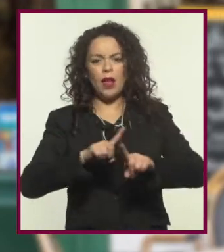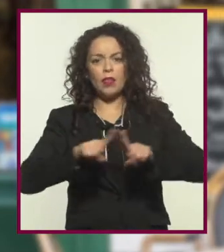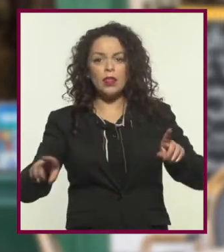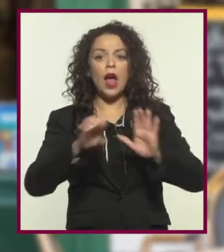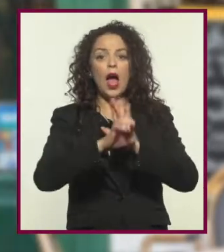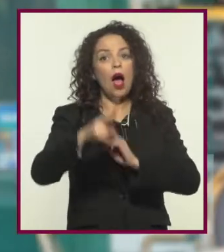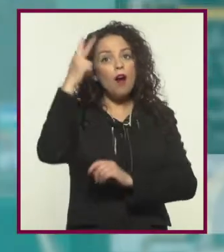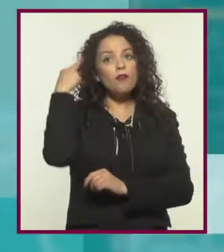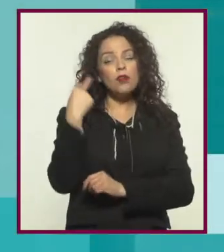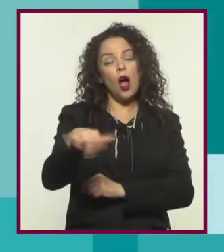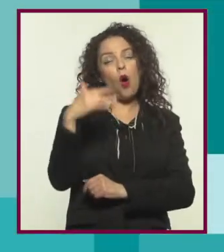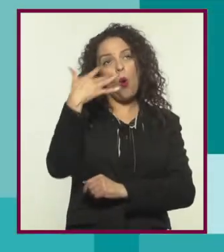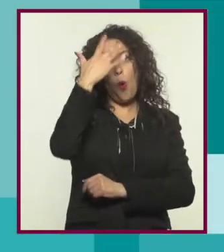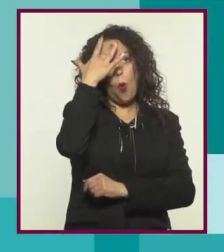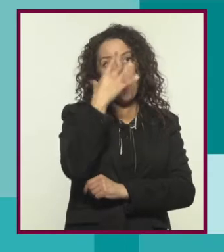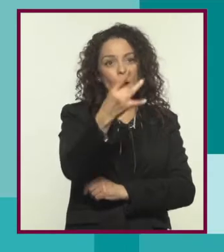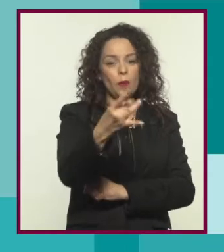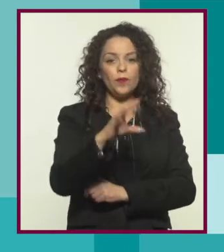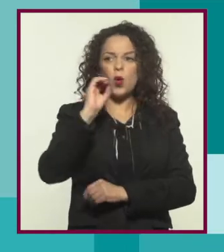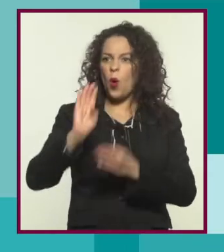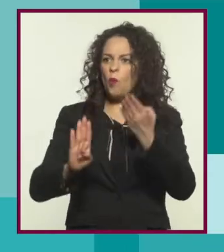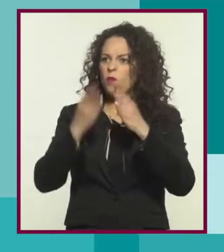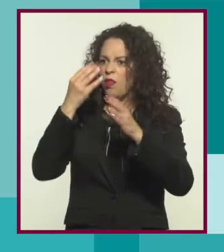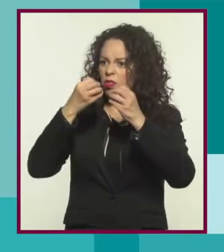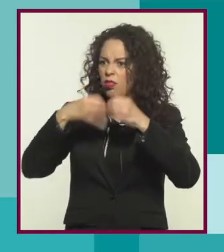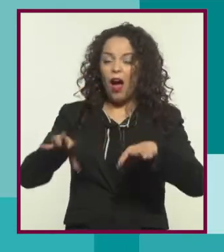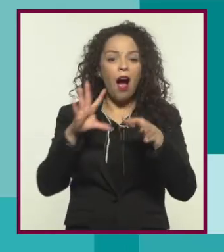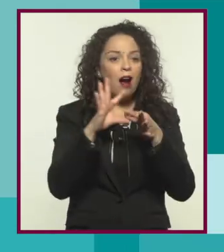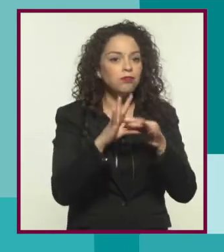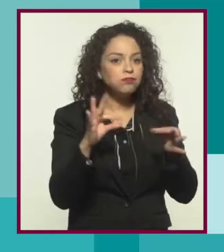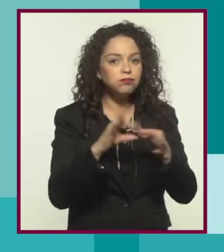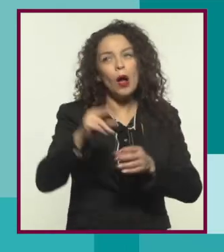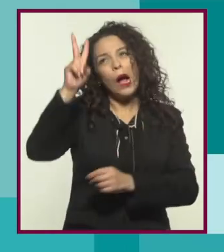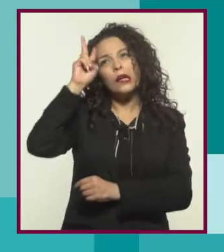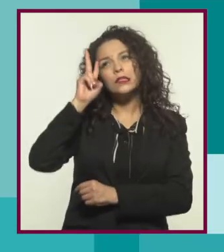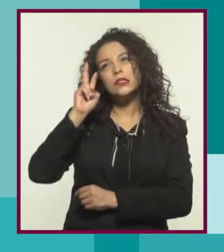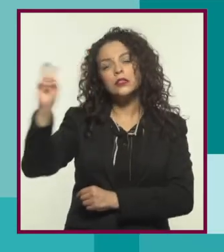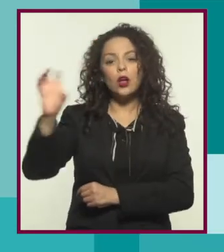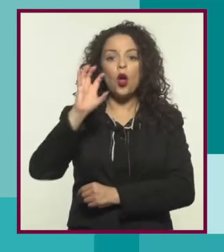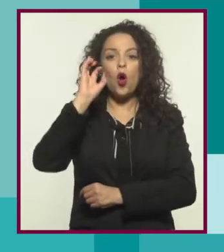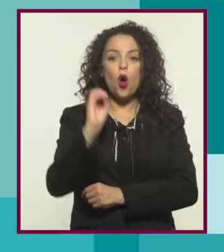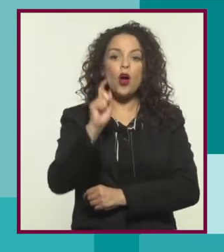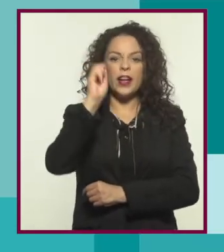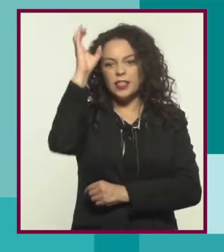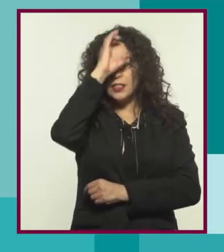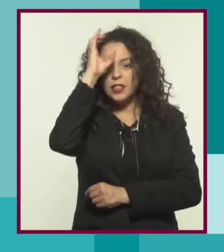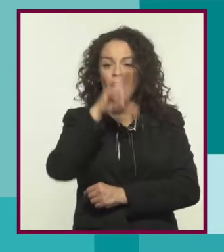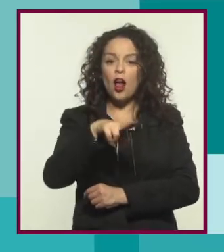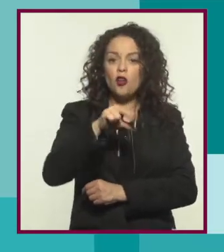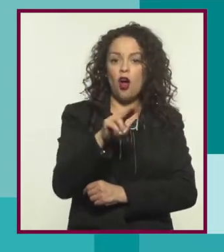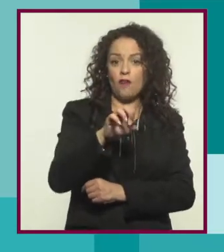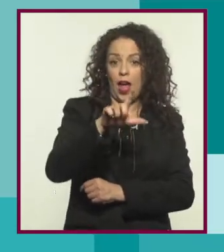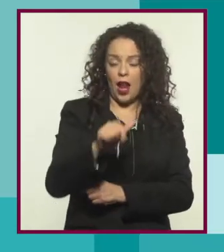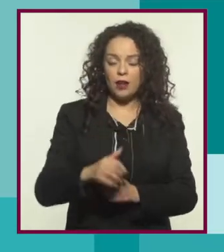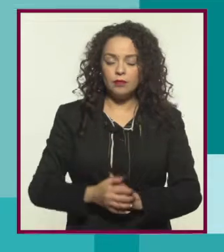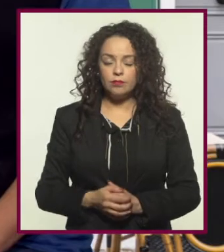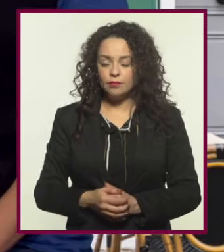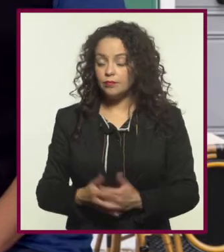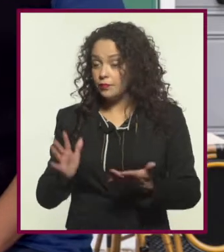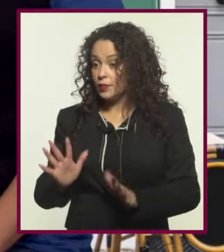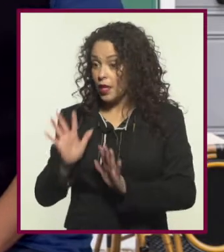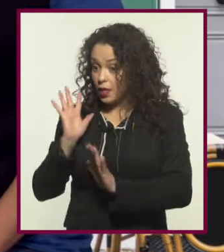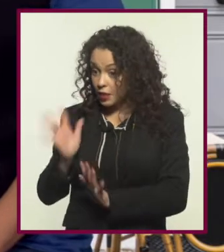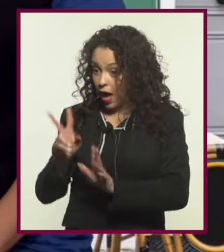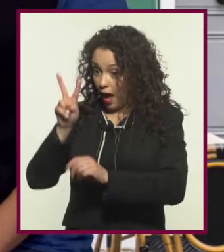nombres, como viajes fantásticos, relatos de mundos perdidos, utopías o novelas científicas. Y